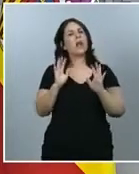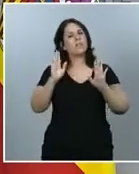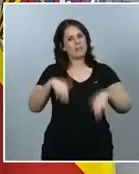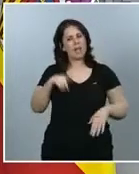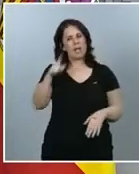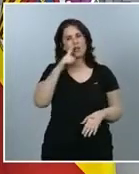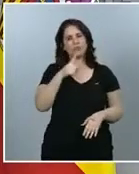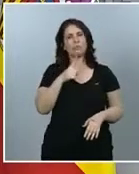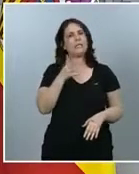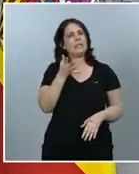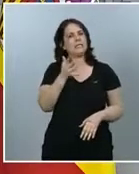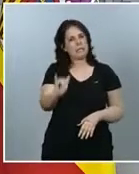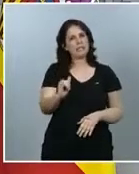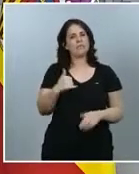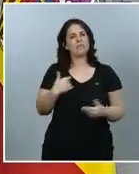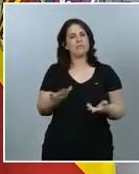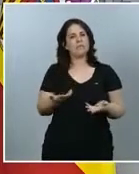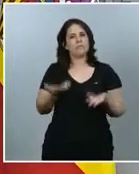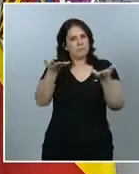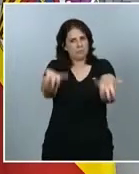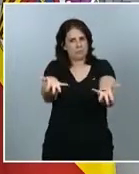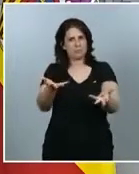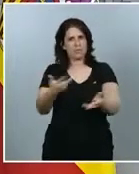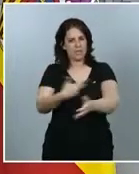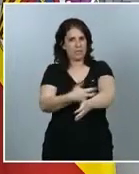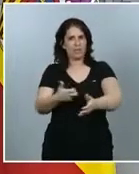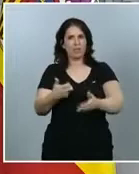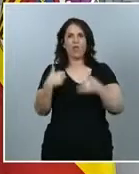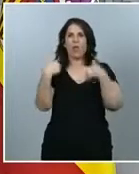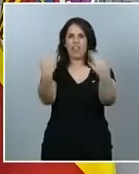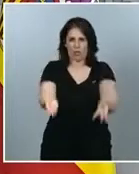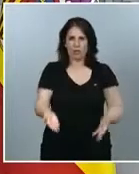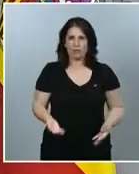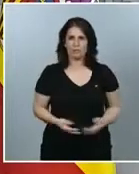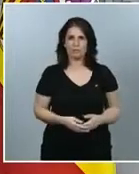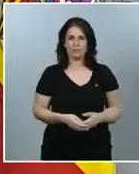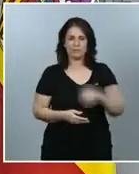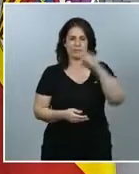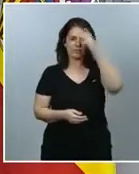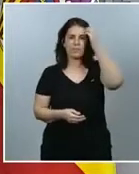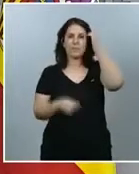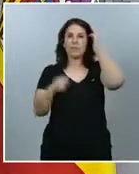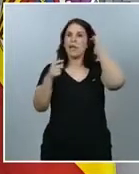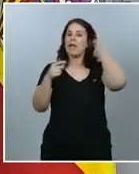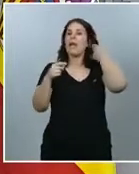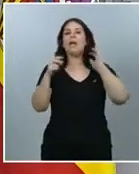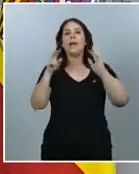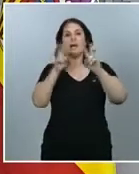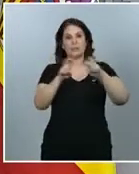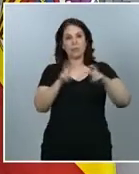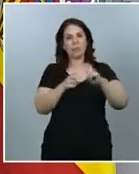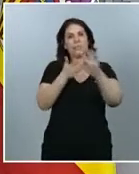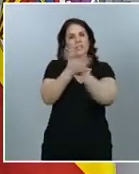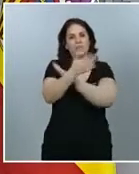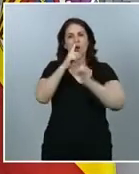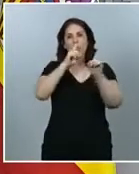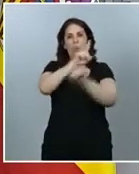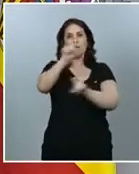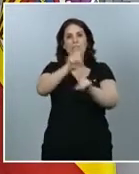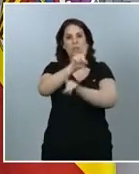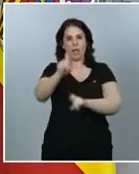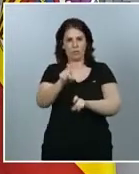una muestra de sangre. Como saben, este estudio consiste en la realización de un cuestionario, cuestionario con